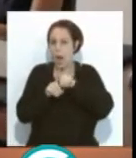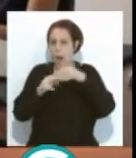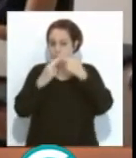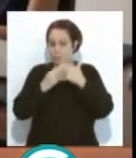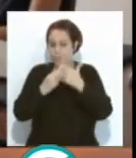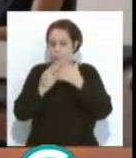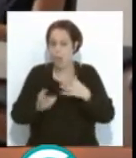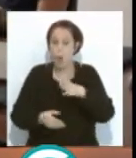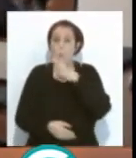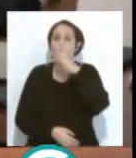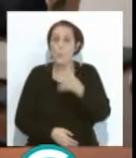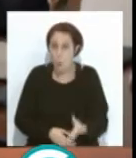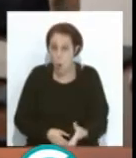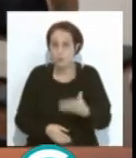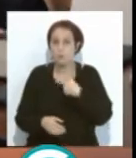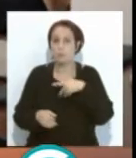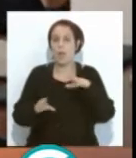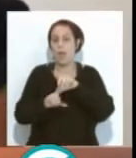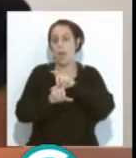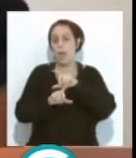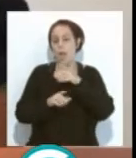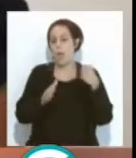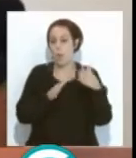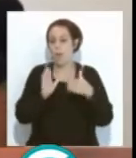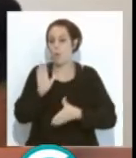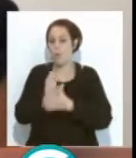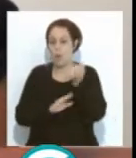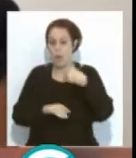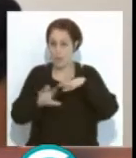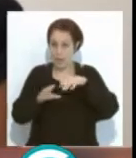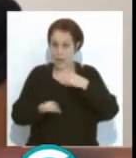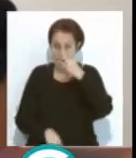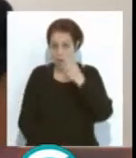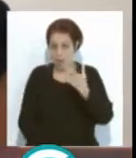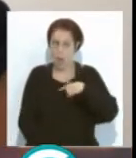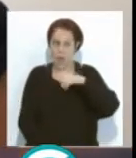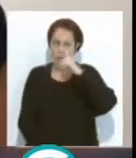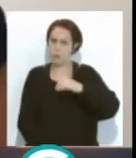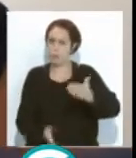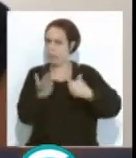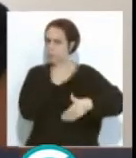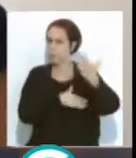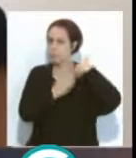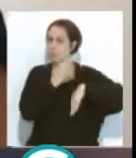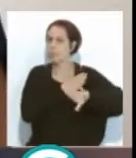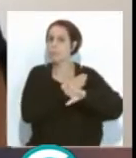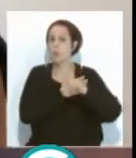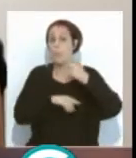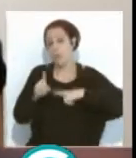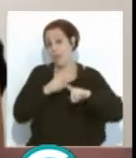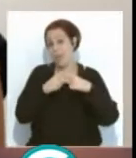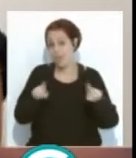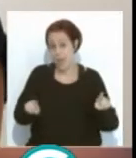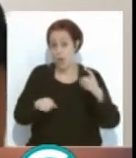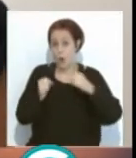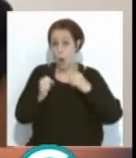damos el porqué. En tiempos de la Fundación Aditana del Carnaval, también, con aquellos años de... Entonces los problemas eran otros,